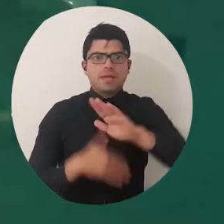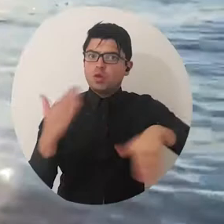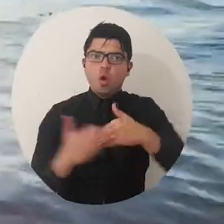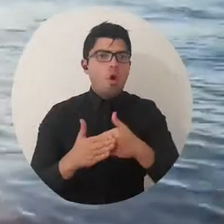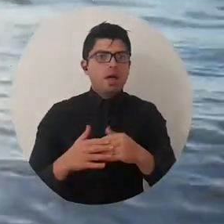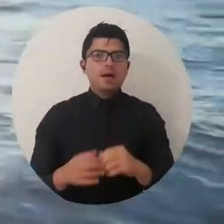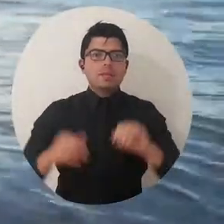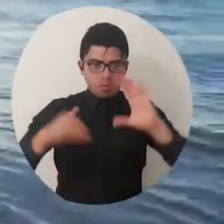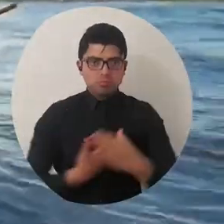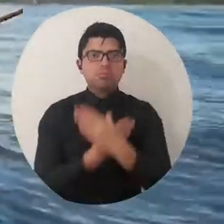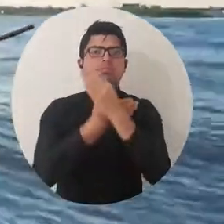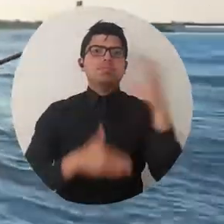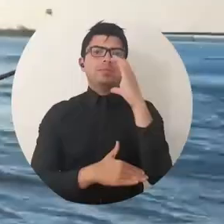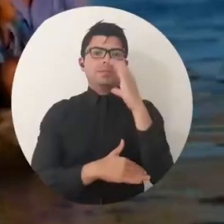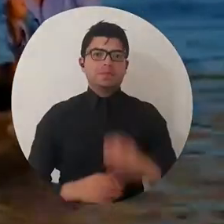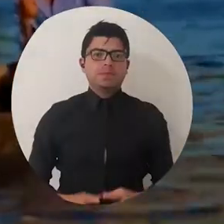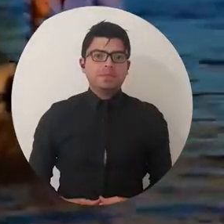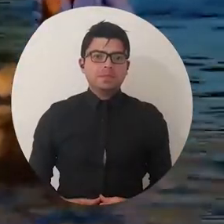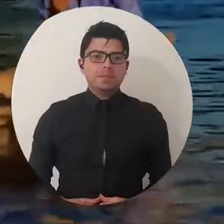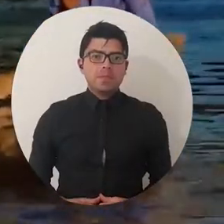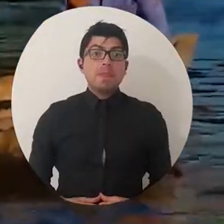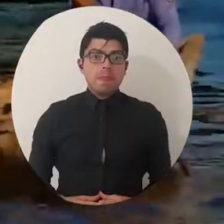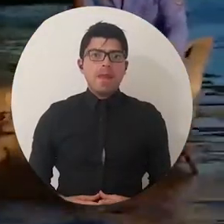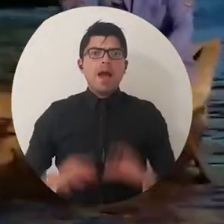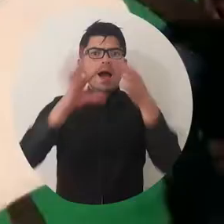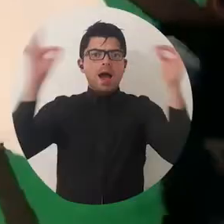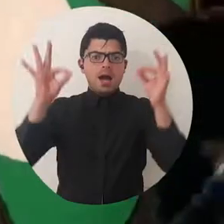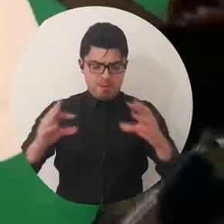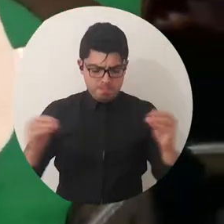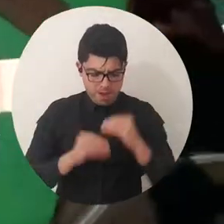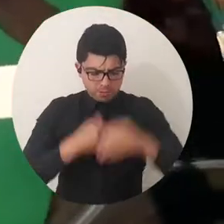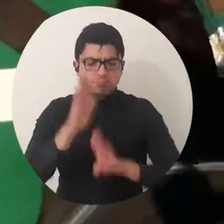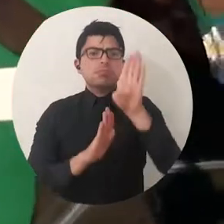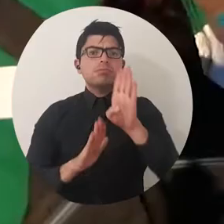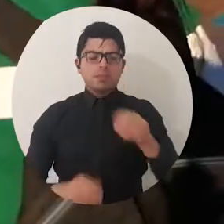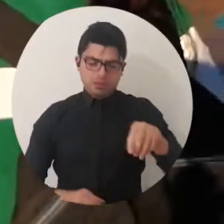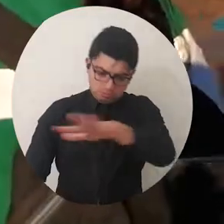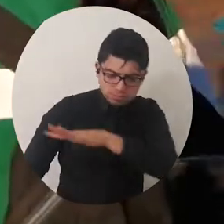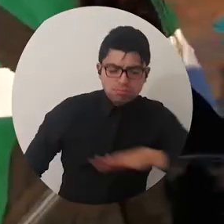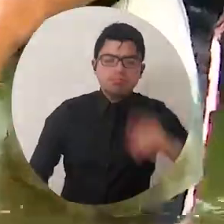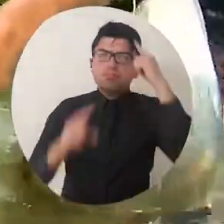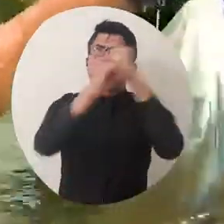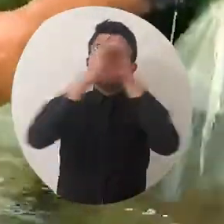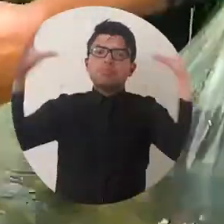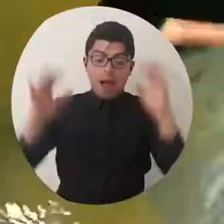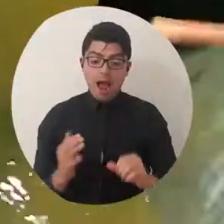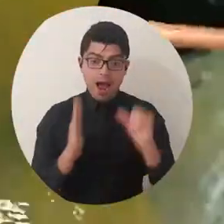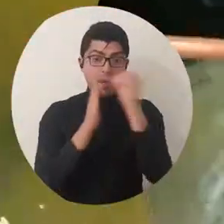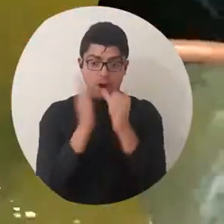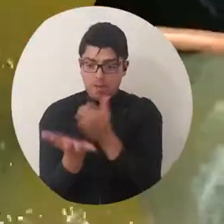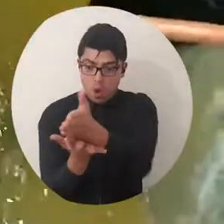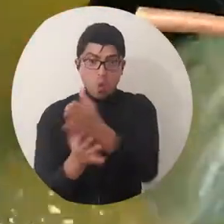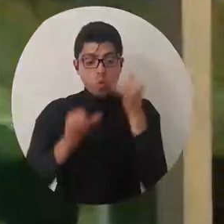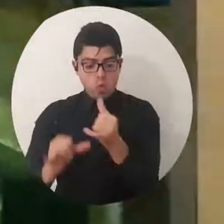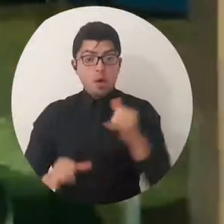toda la República de Colombia. Bajo el lema, aún más desarrollo para el territorio que soñamos, el programa de